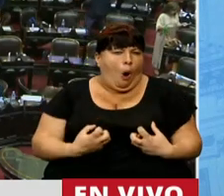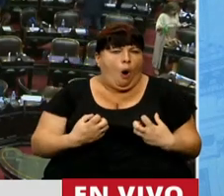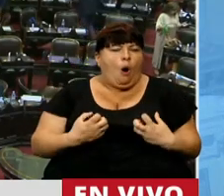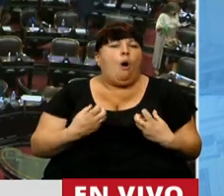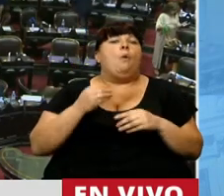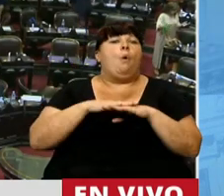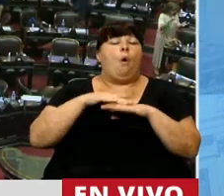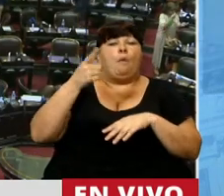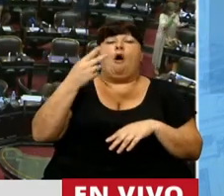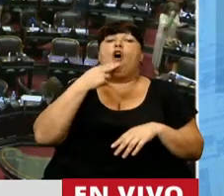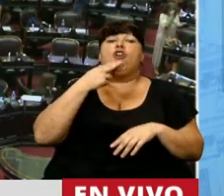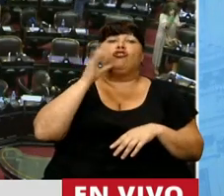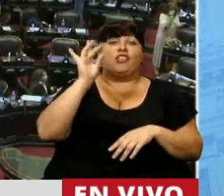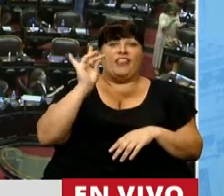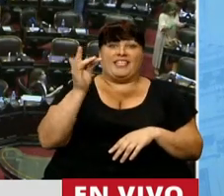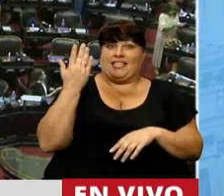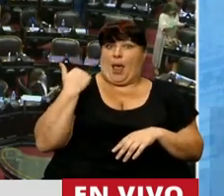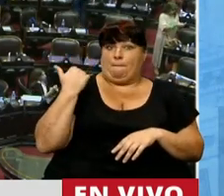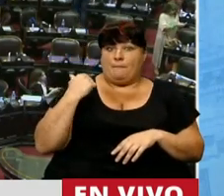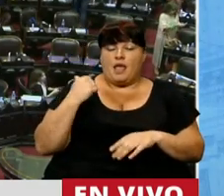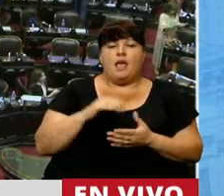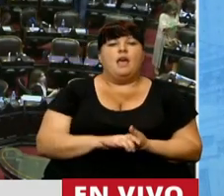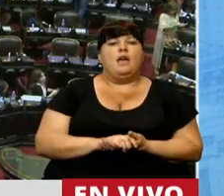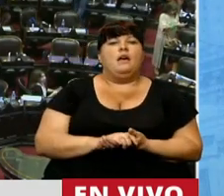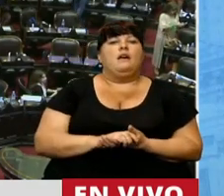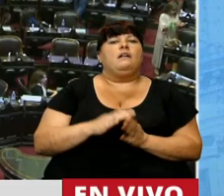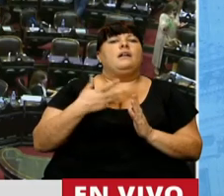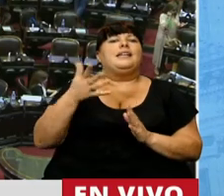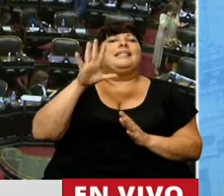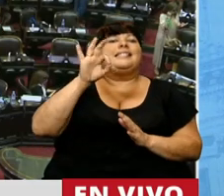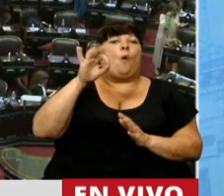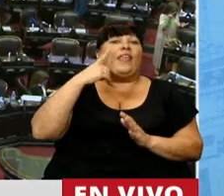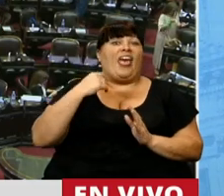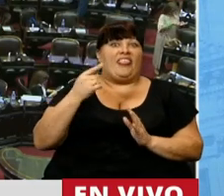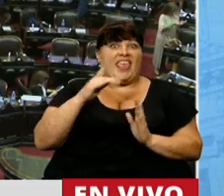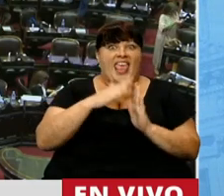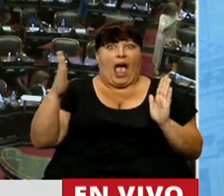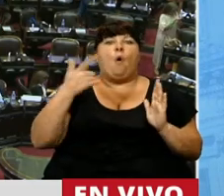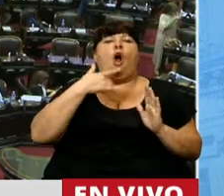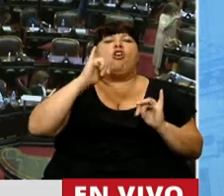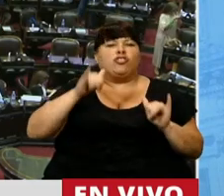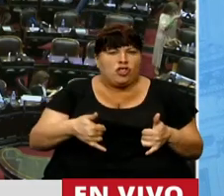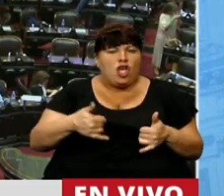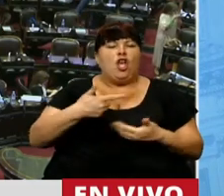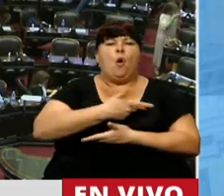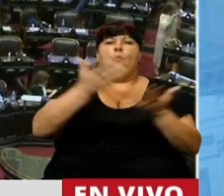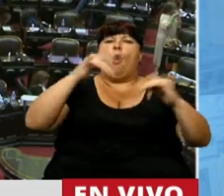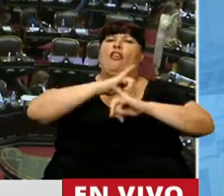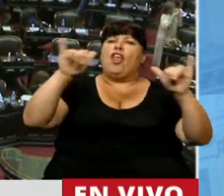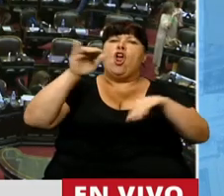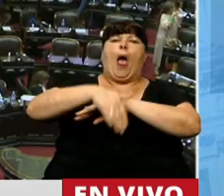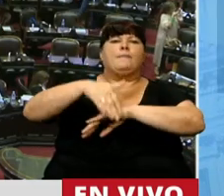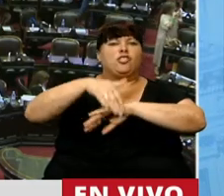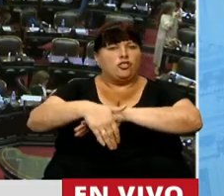cuando el 11 de diciembre pasado, a sólo 50 días de su compromiso público con los